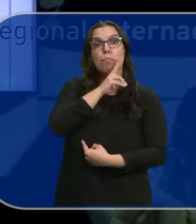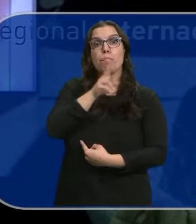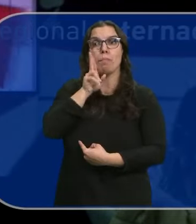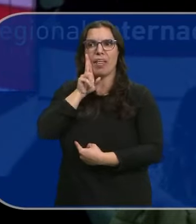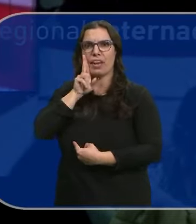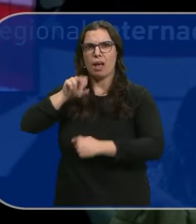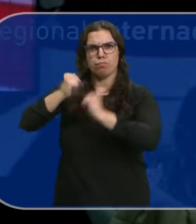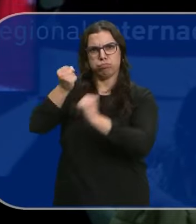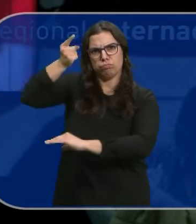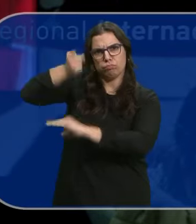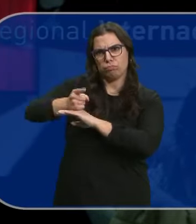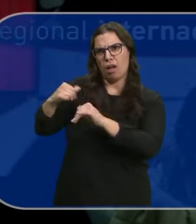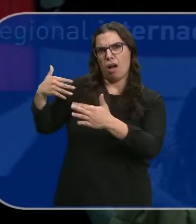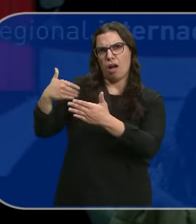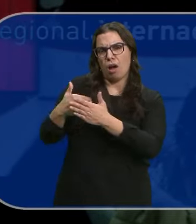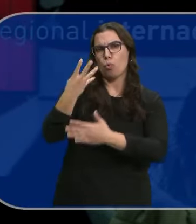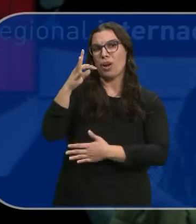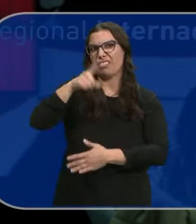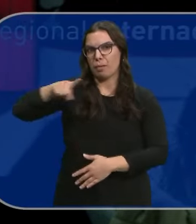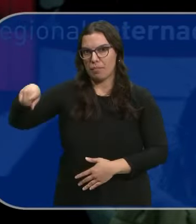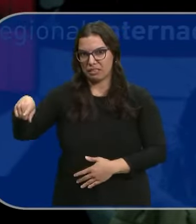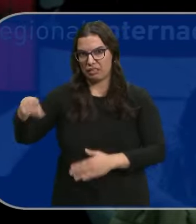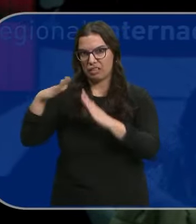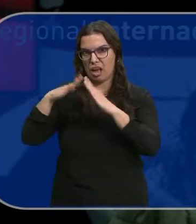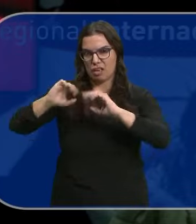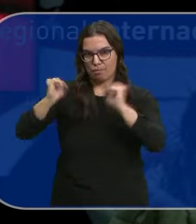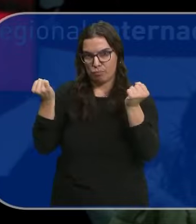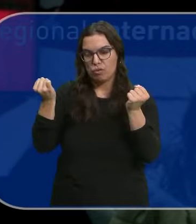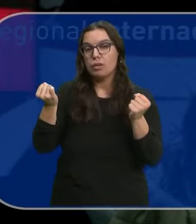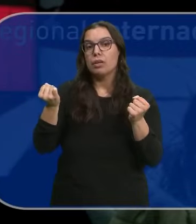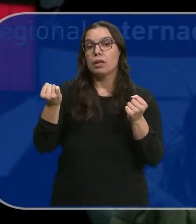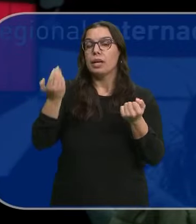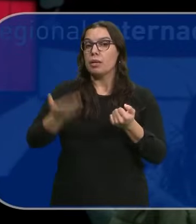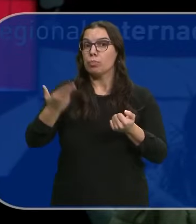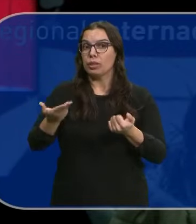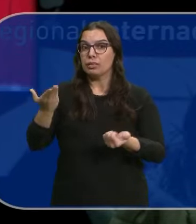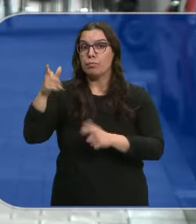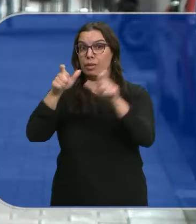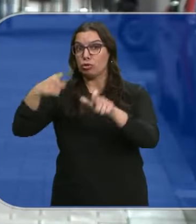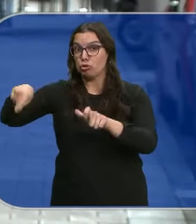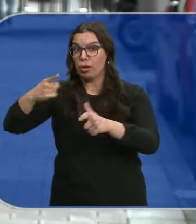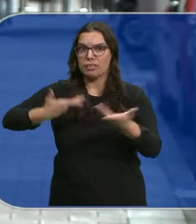madre en onagenaria desde hacía 40 meses Ha sido determinante la colaboración ciudadana Teresa Gavilán